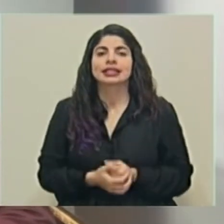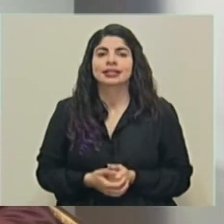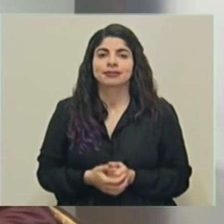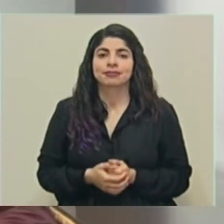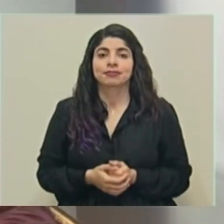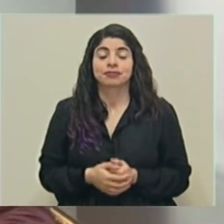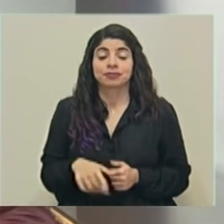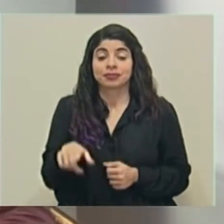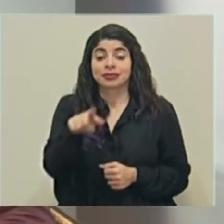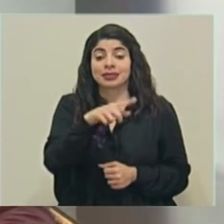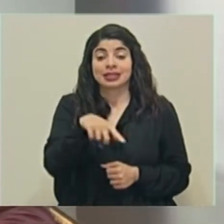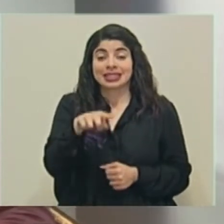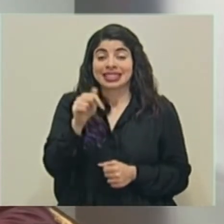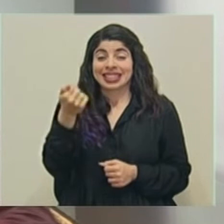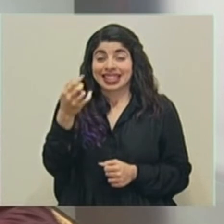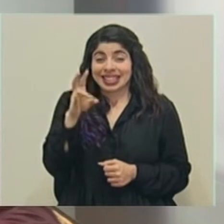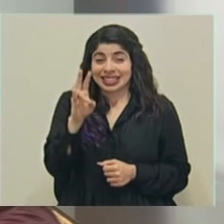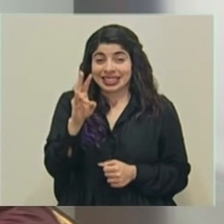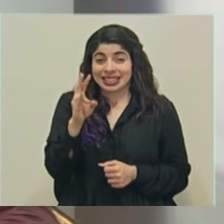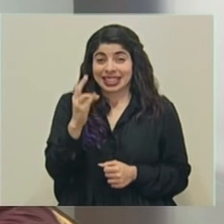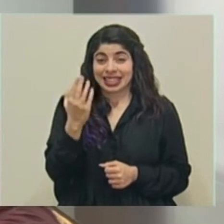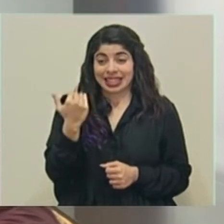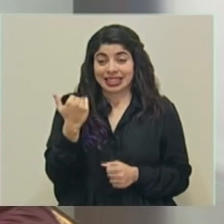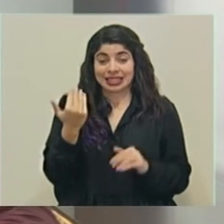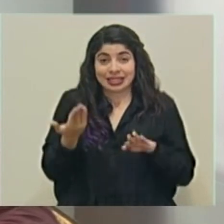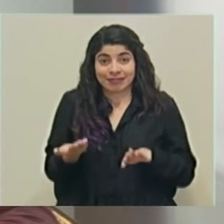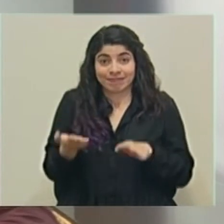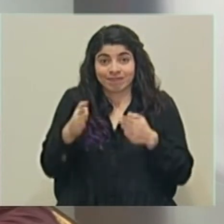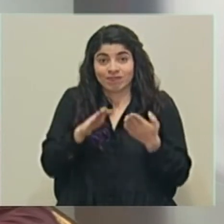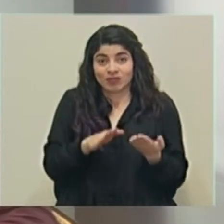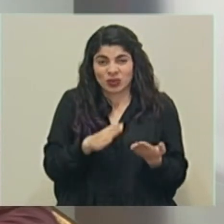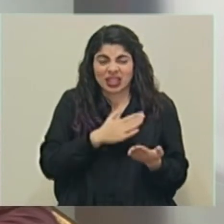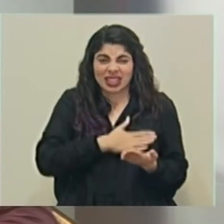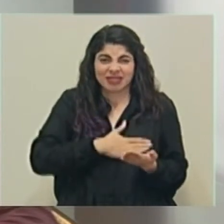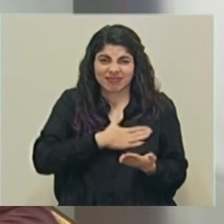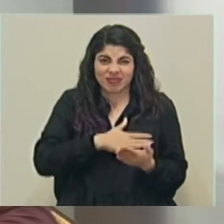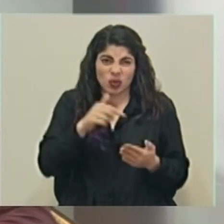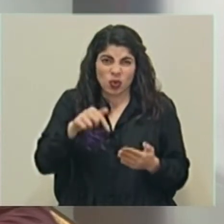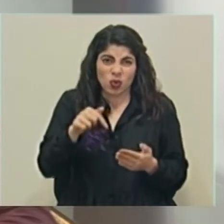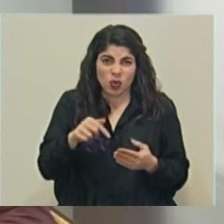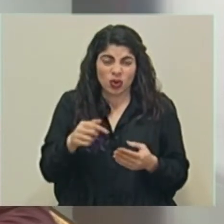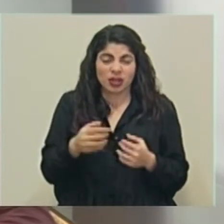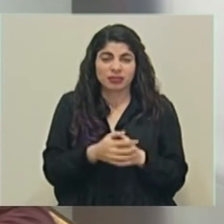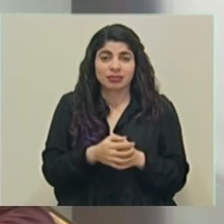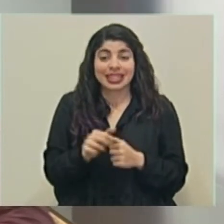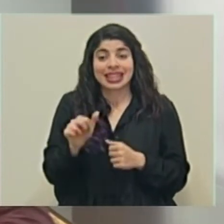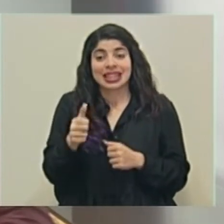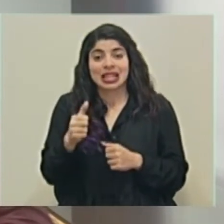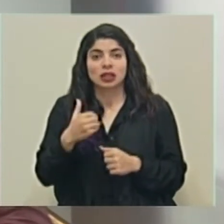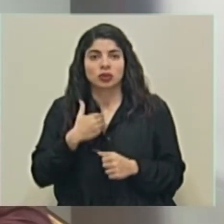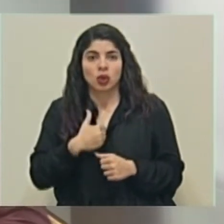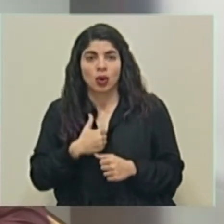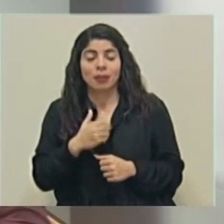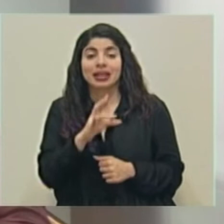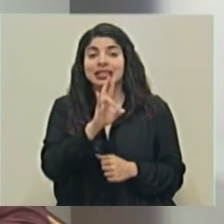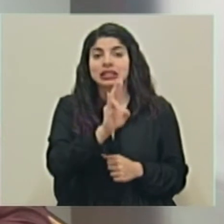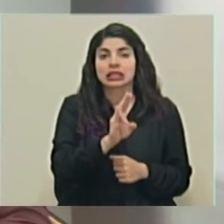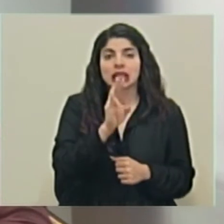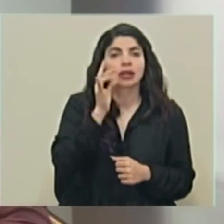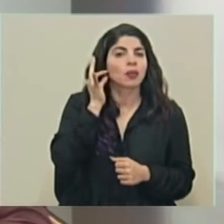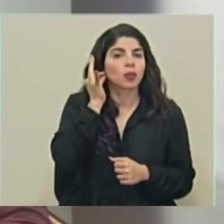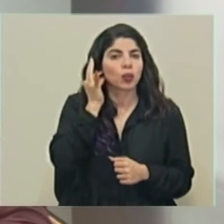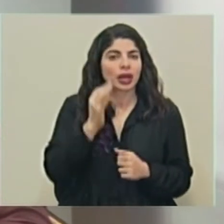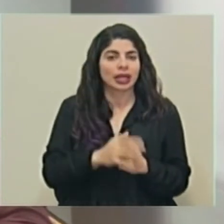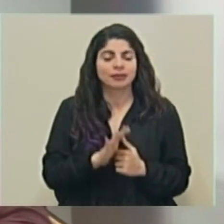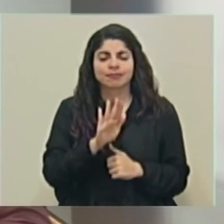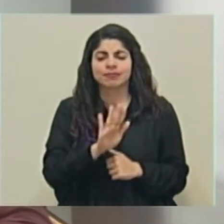De los 17 lamentables fallecimientos registrados el día de hoy, 10 son hombres y 7 son mujeres,